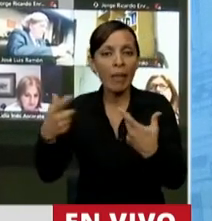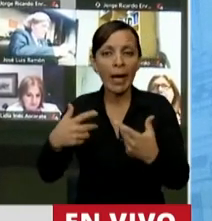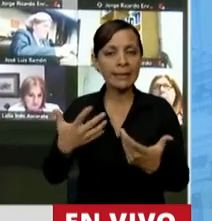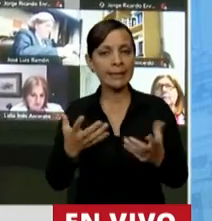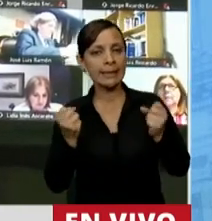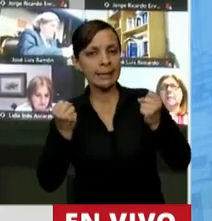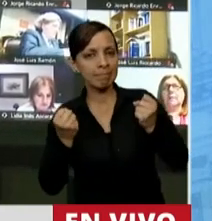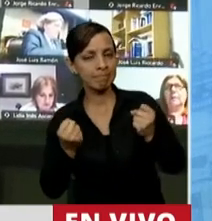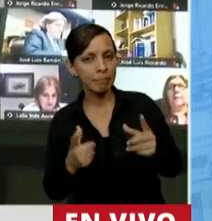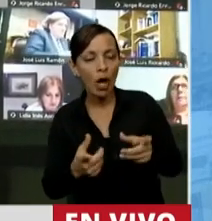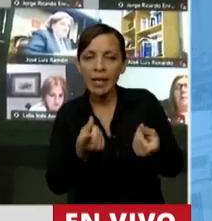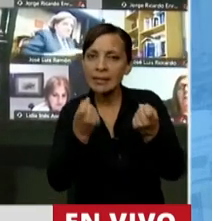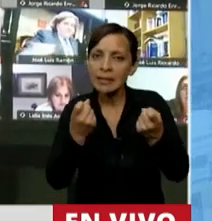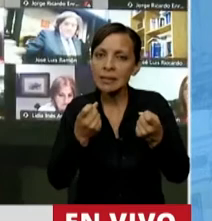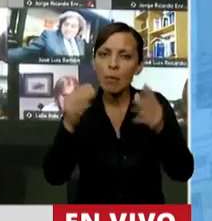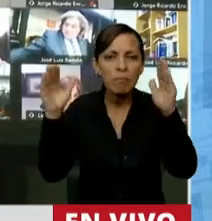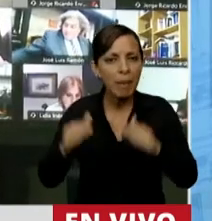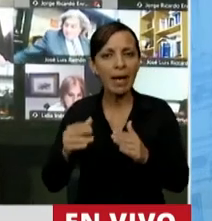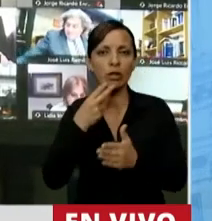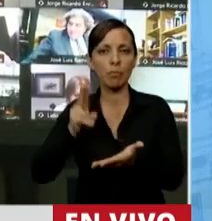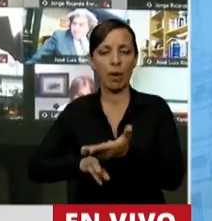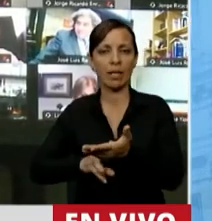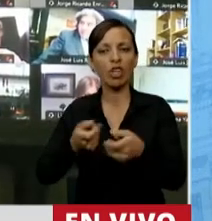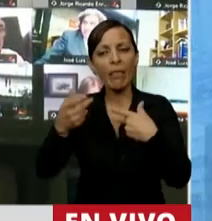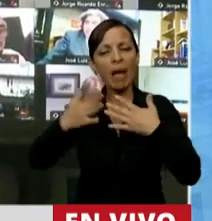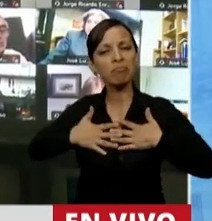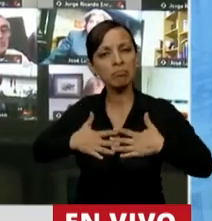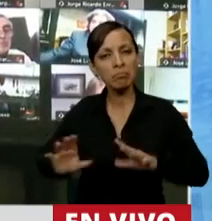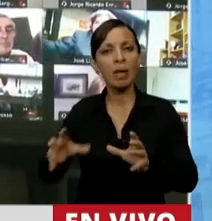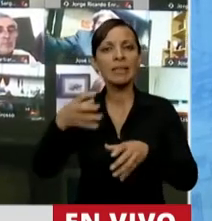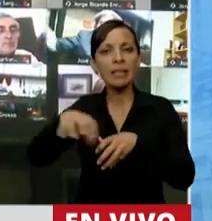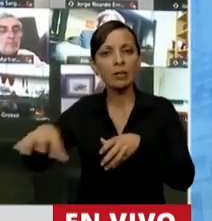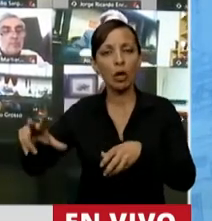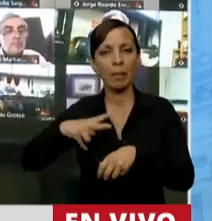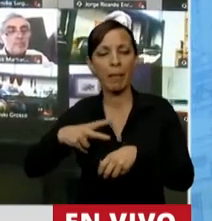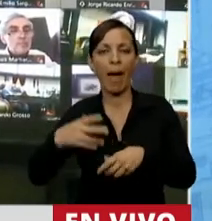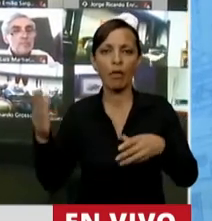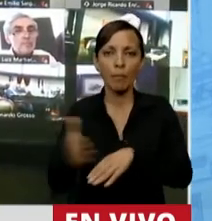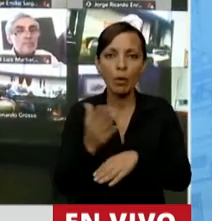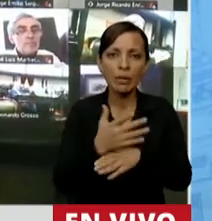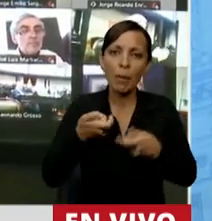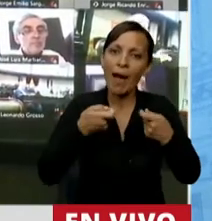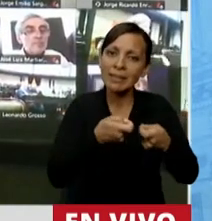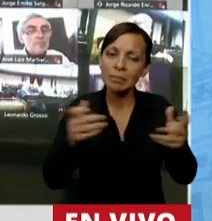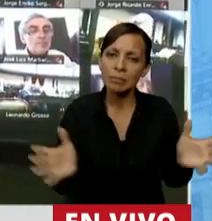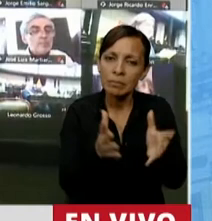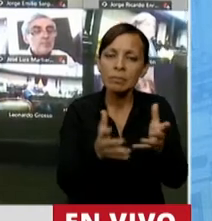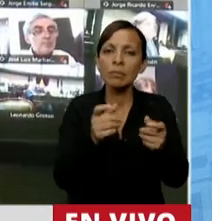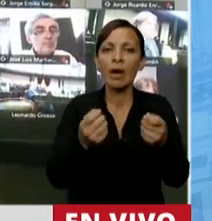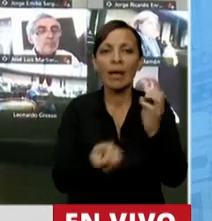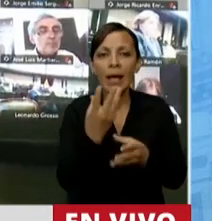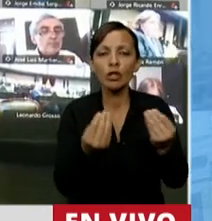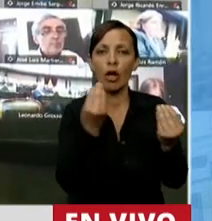Necesitamos bajar la presión tributaria, aliviar al sector privado, productivo y estimular la generación de